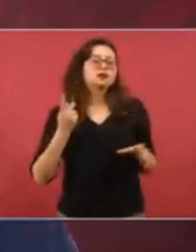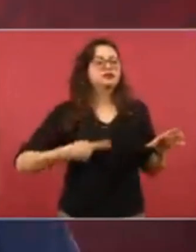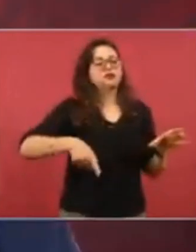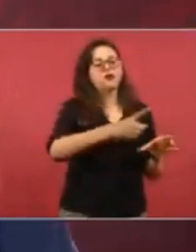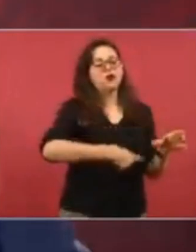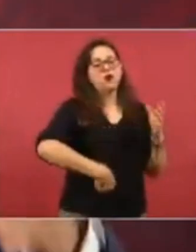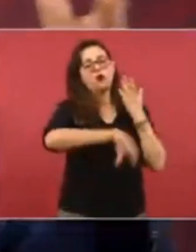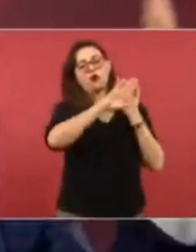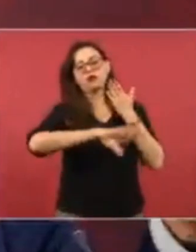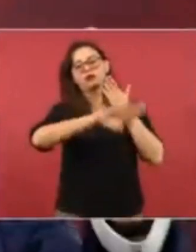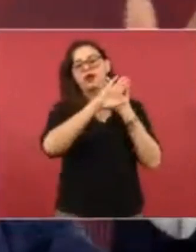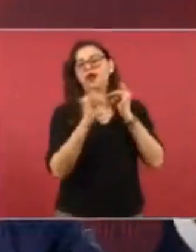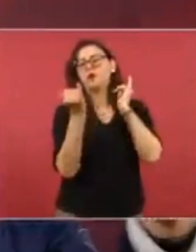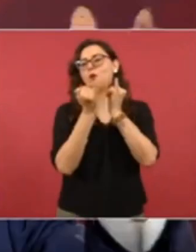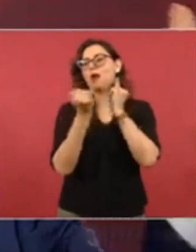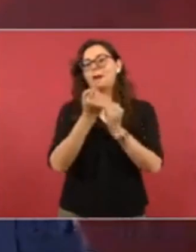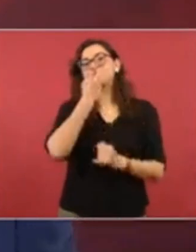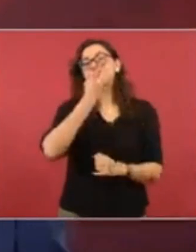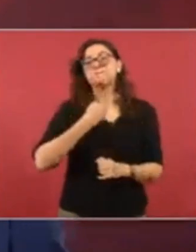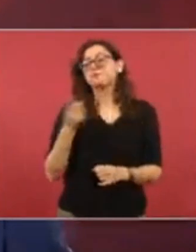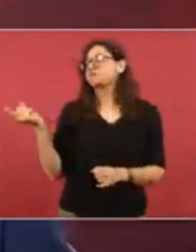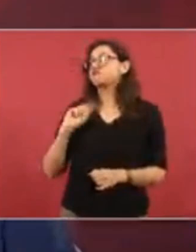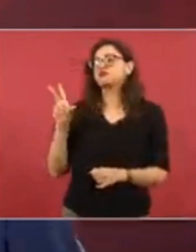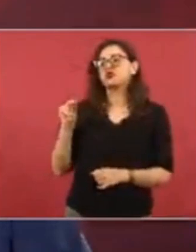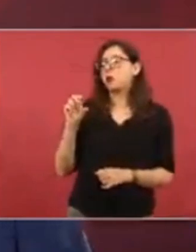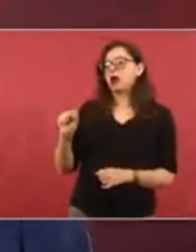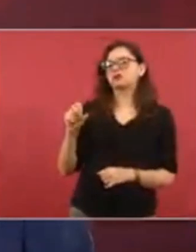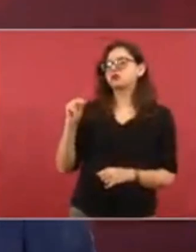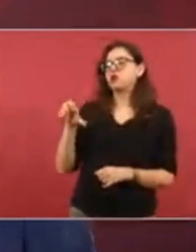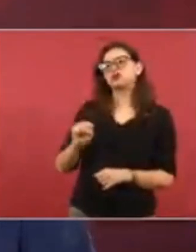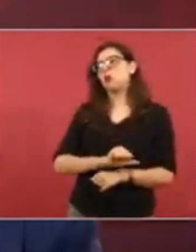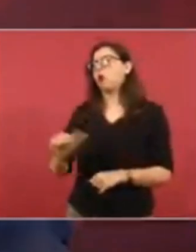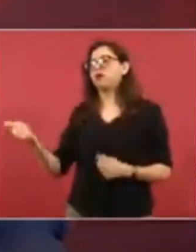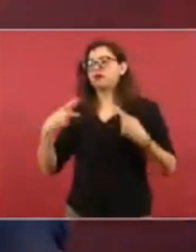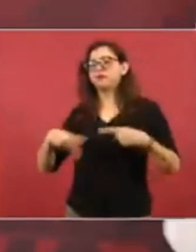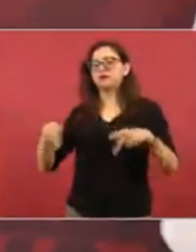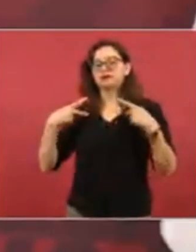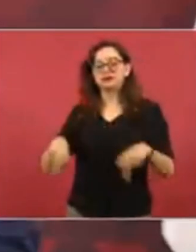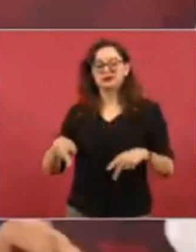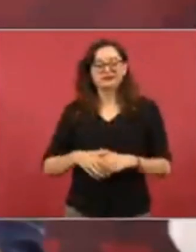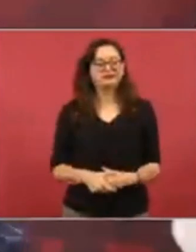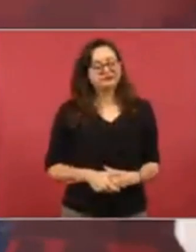Los conservadores y sus voceros que están